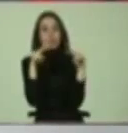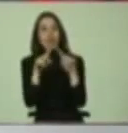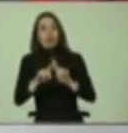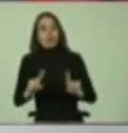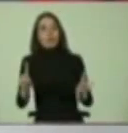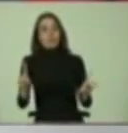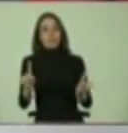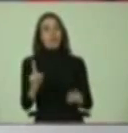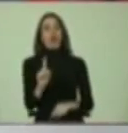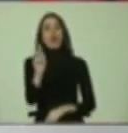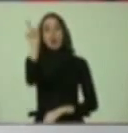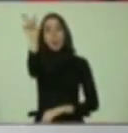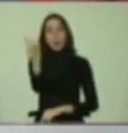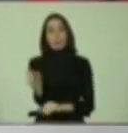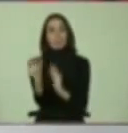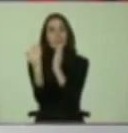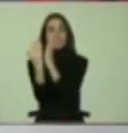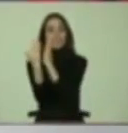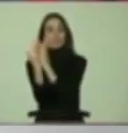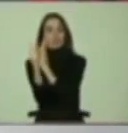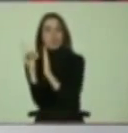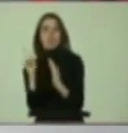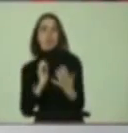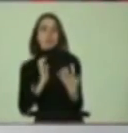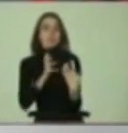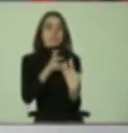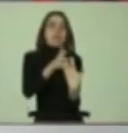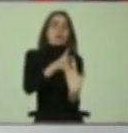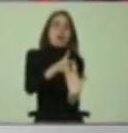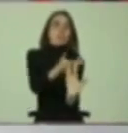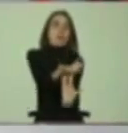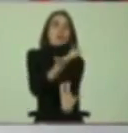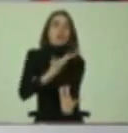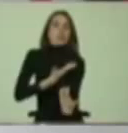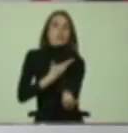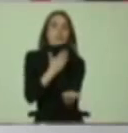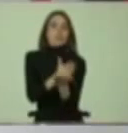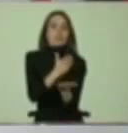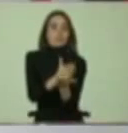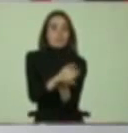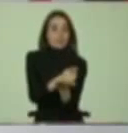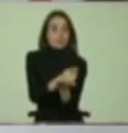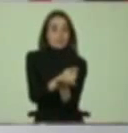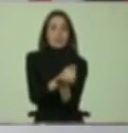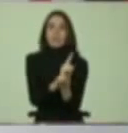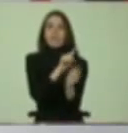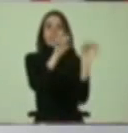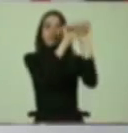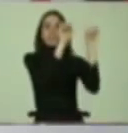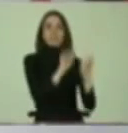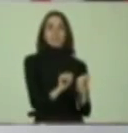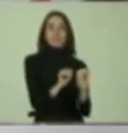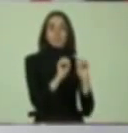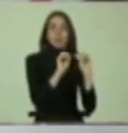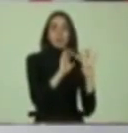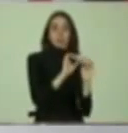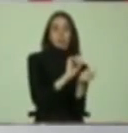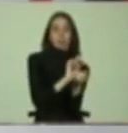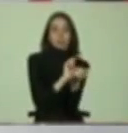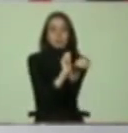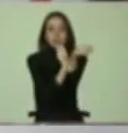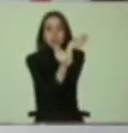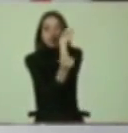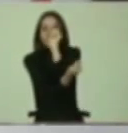no son los estudiantes los que se tienen que adaptar a la oferta educativa disponible, sino que el sistema educativo se